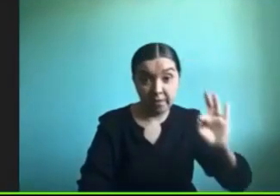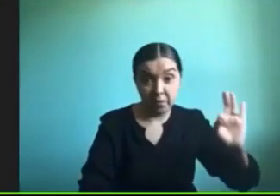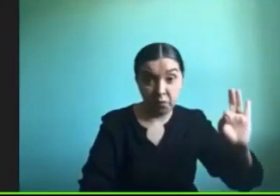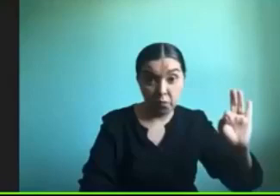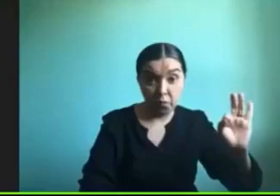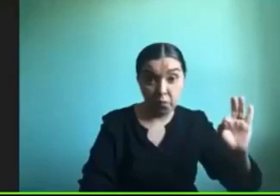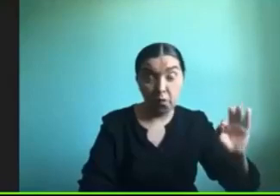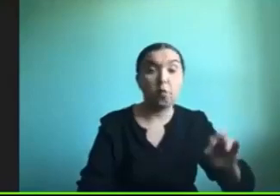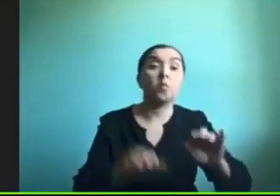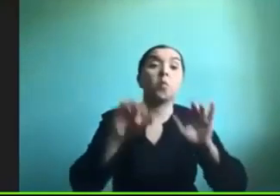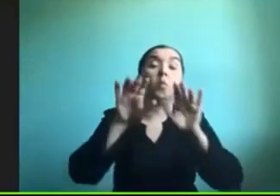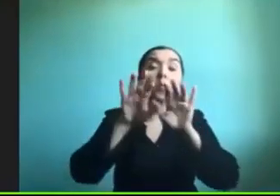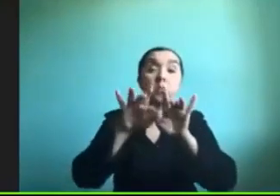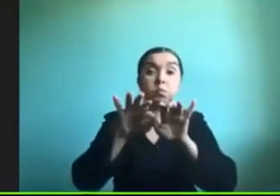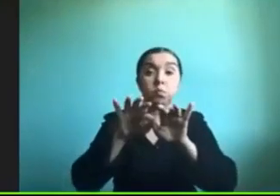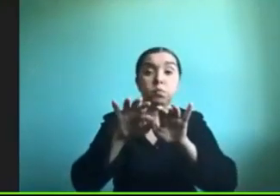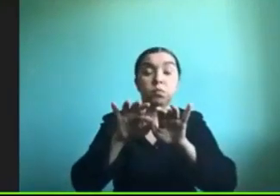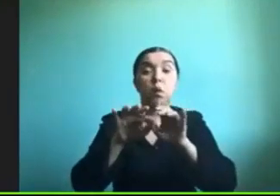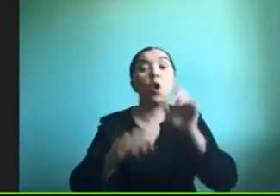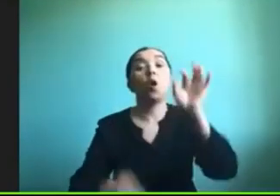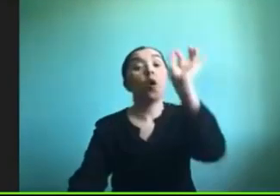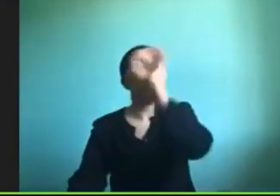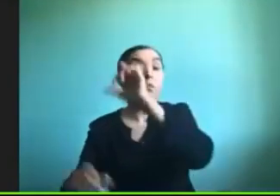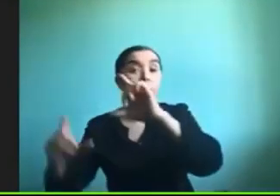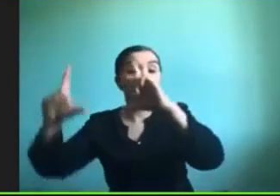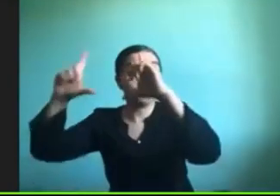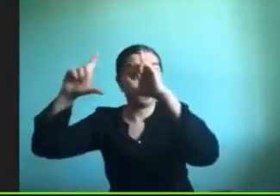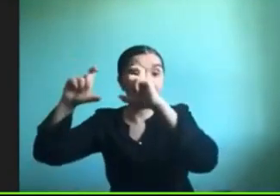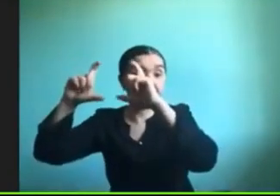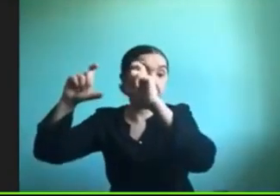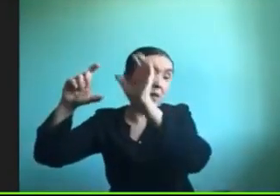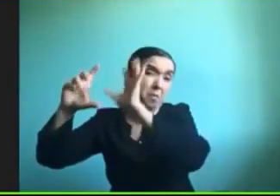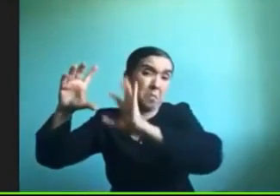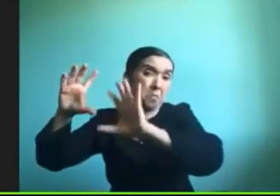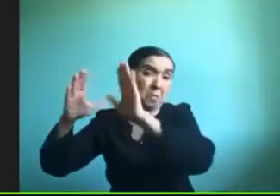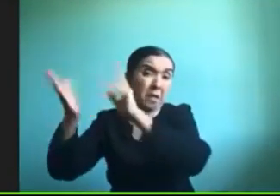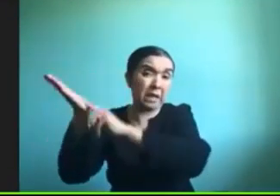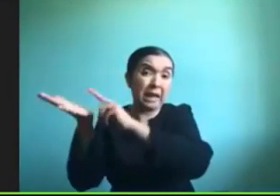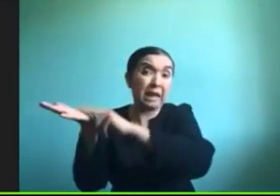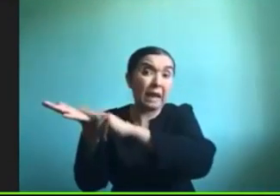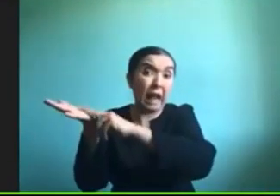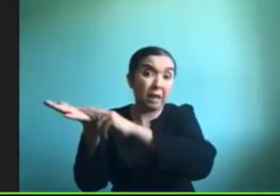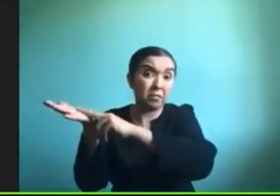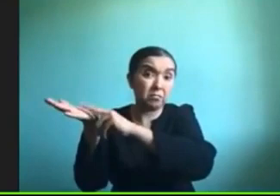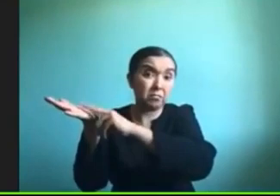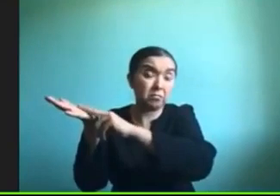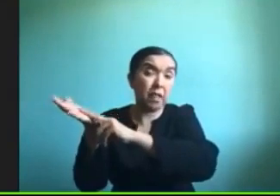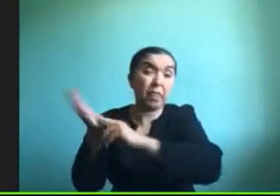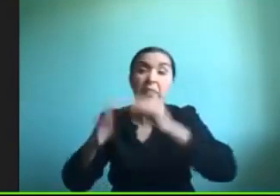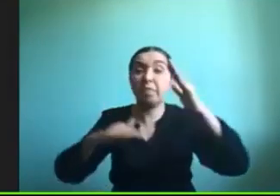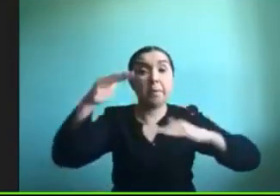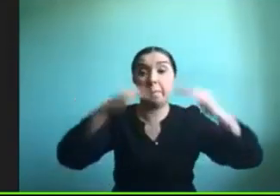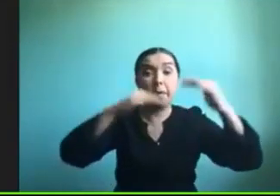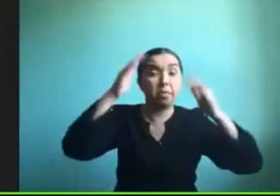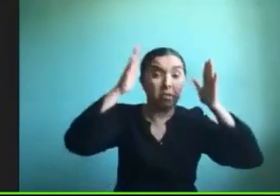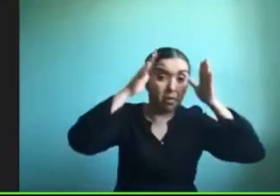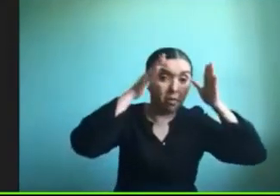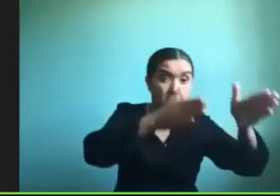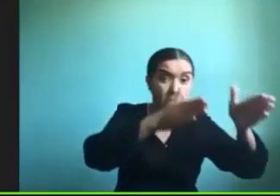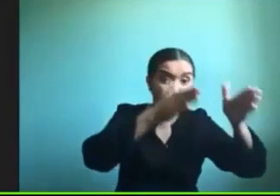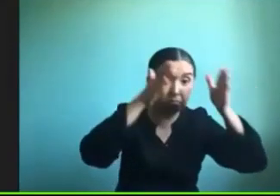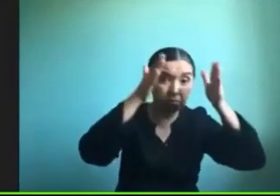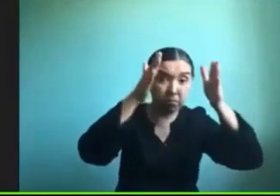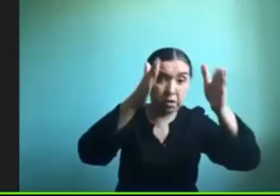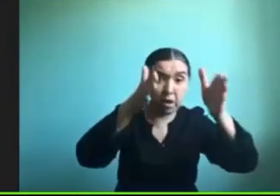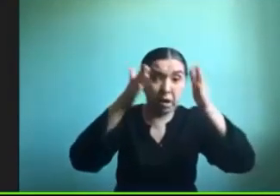o imágenes reales esto también depende de cada caso pero sirve de mucho